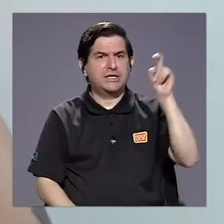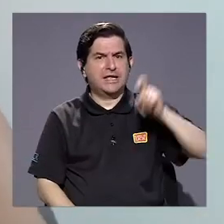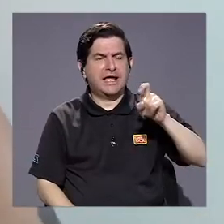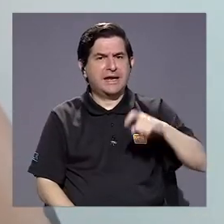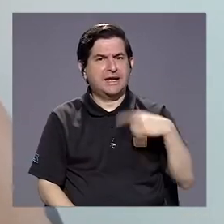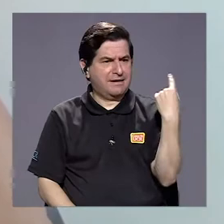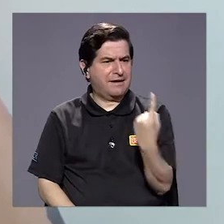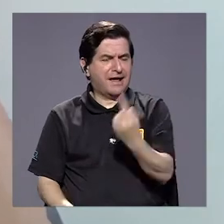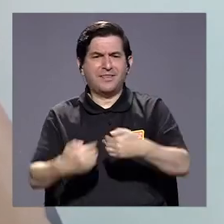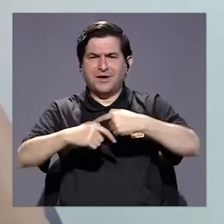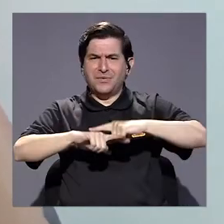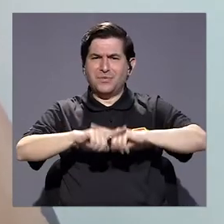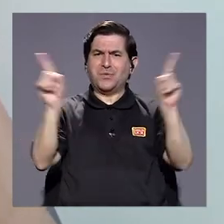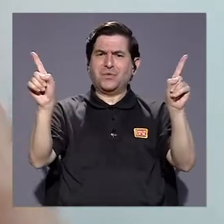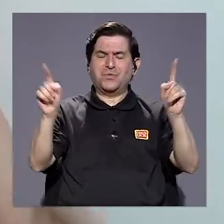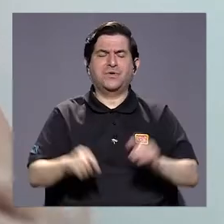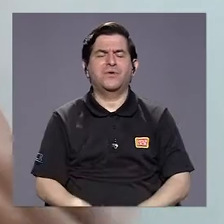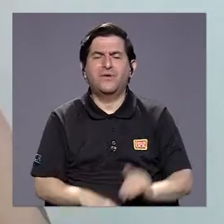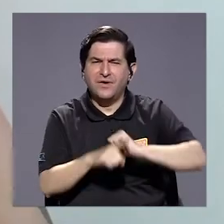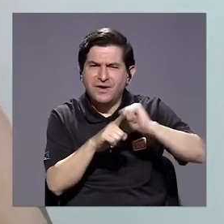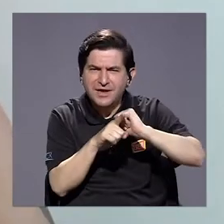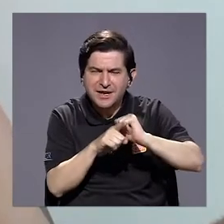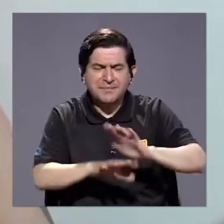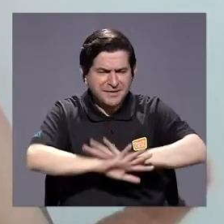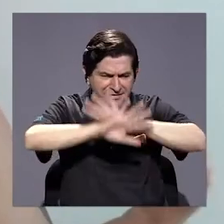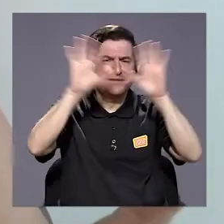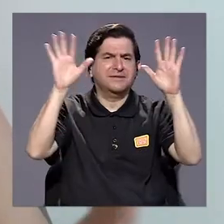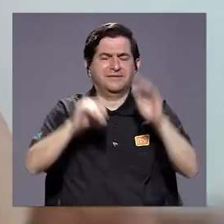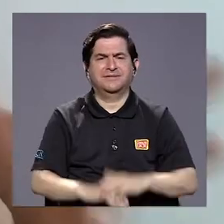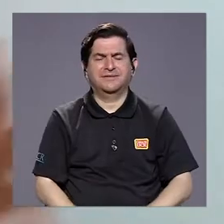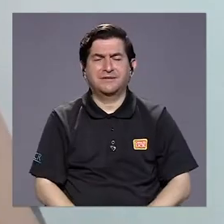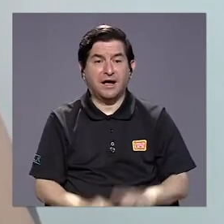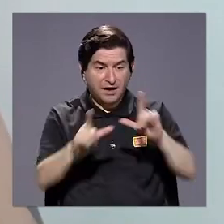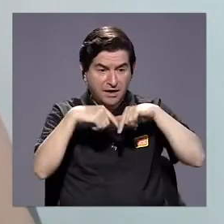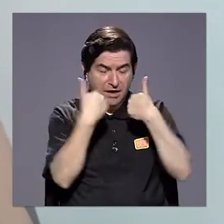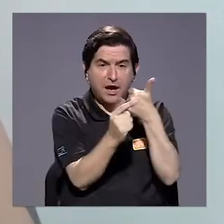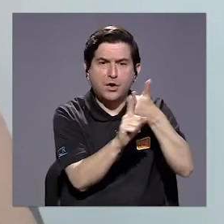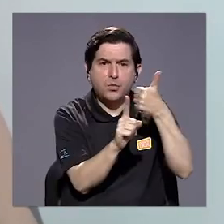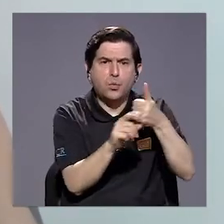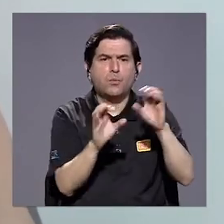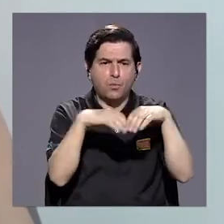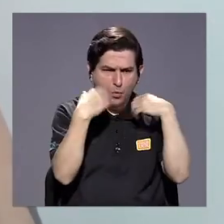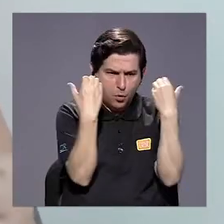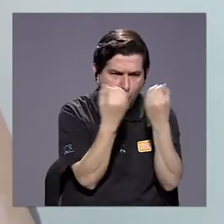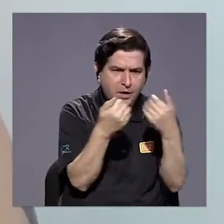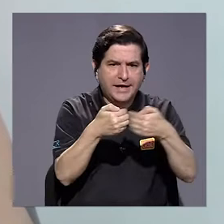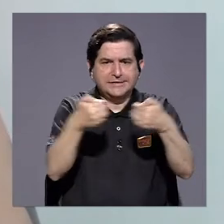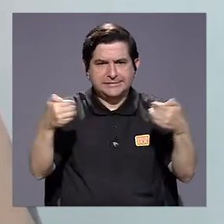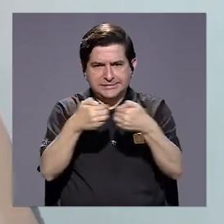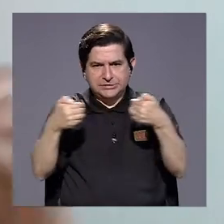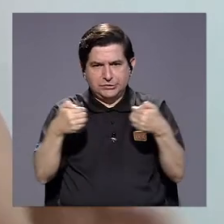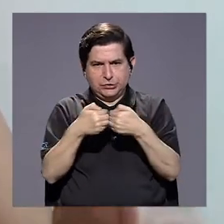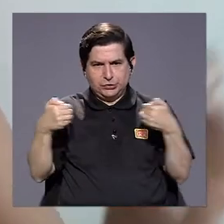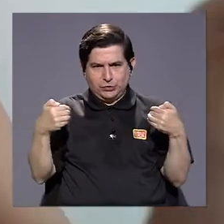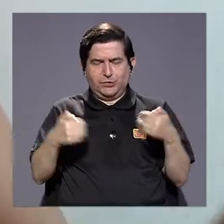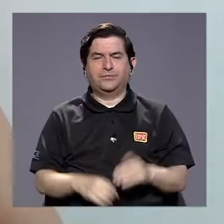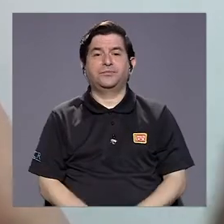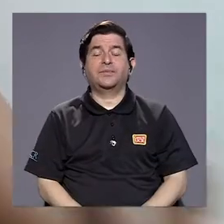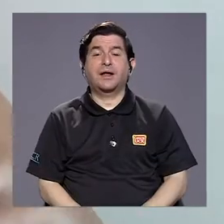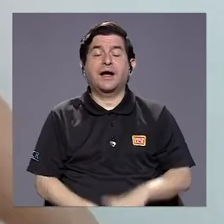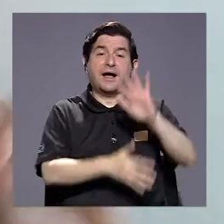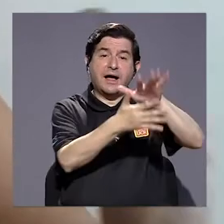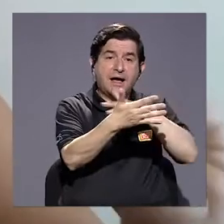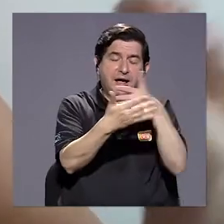tienen necesidades completamente apartes. Y en la práctica esto está claro, porque los propios grupos se organizan de manera aparte. Entonces,